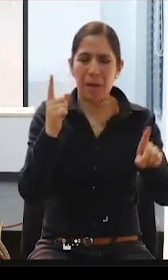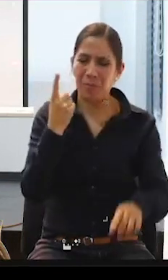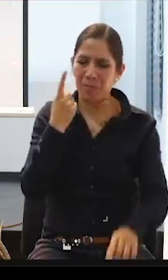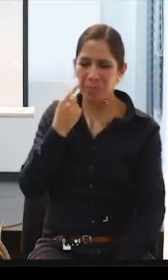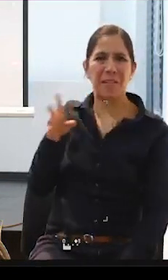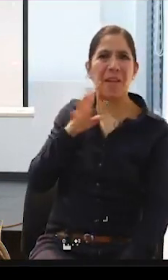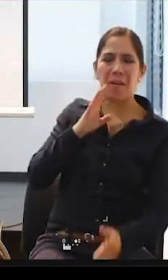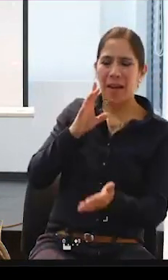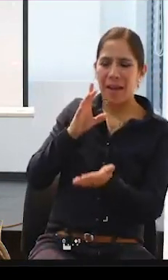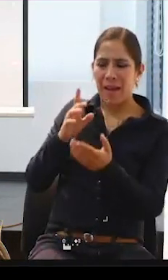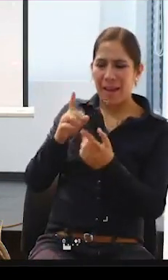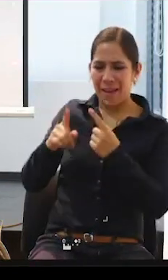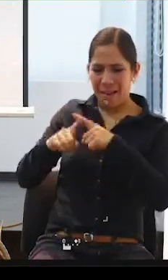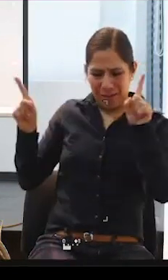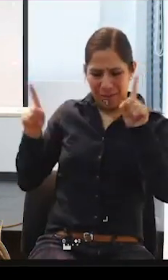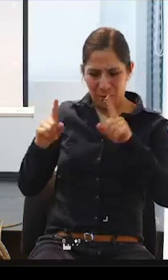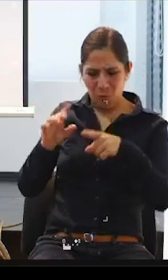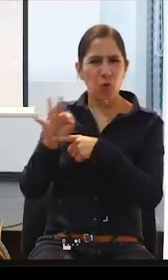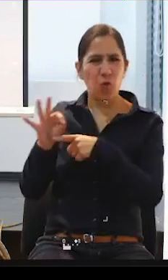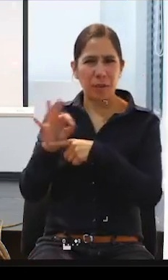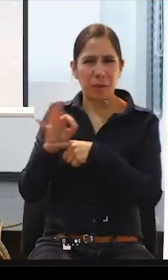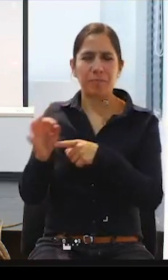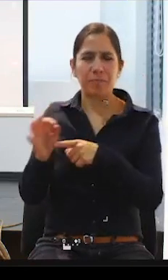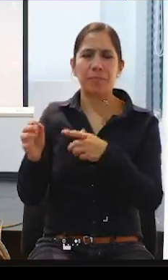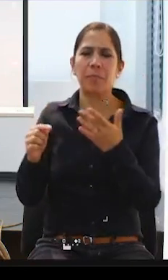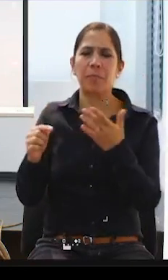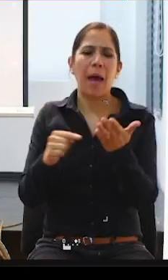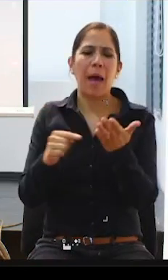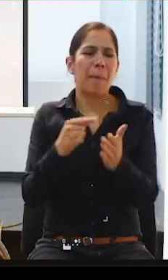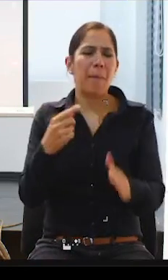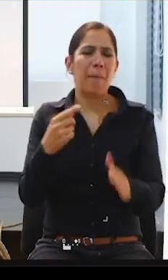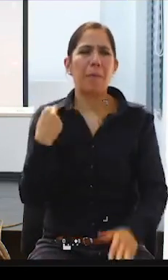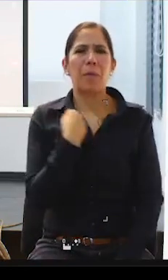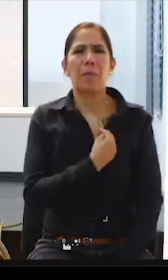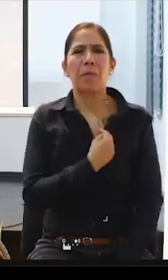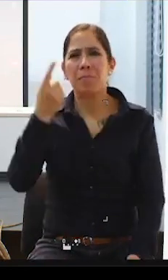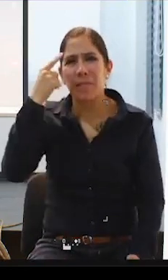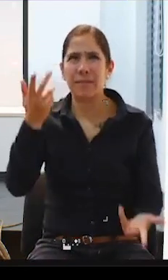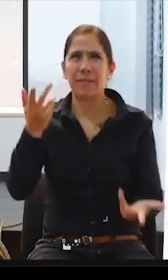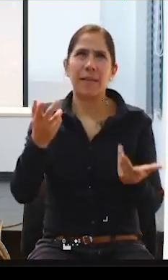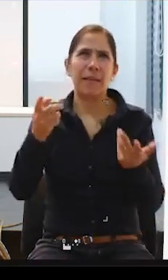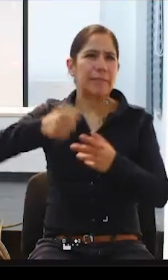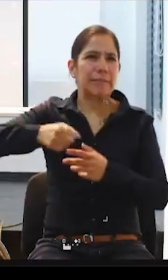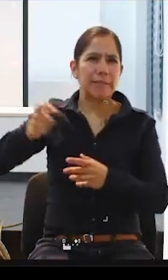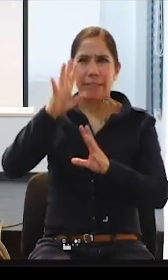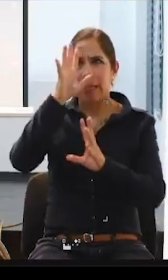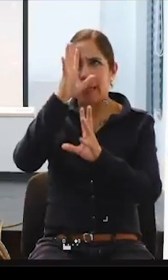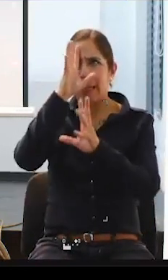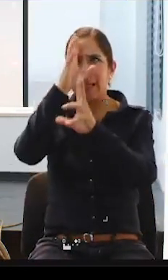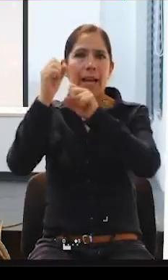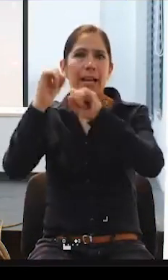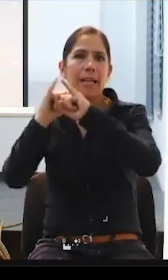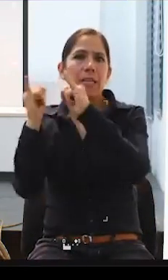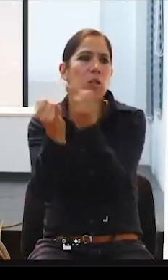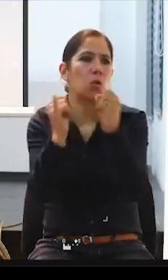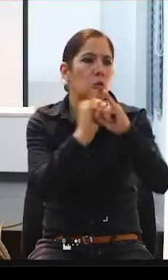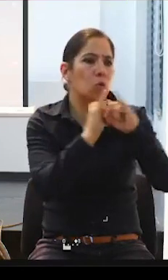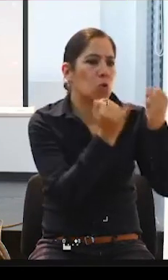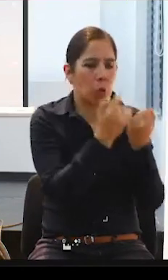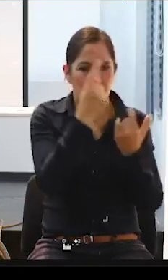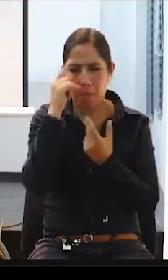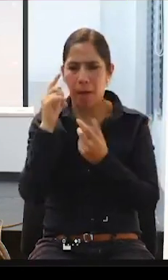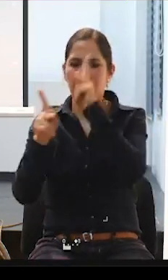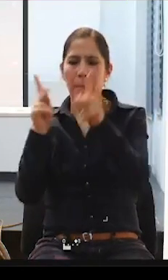pensamos que en crear muchas instituciones para que nadie pueda estar en la calle sufriendo de repente cuando vemos a una persona con